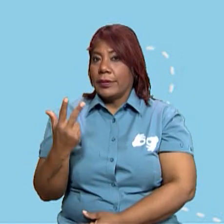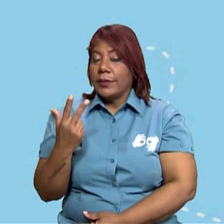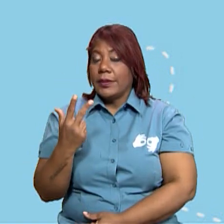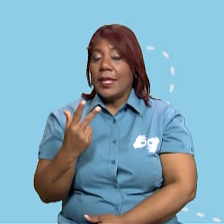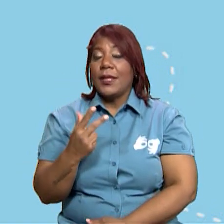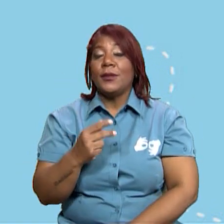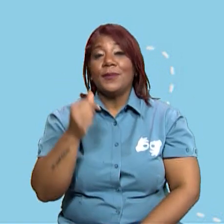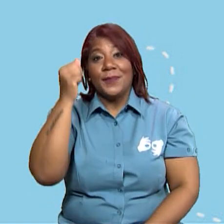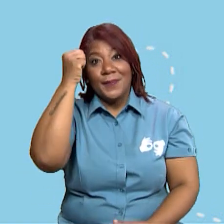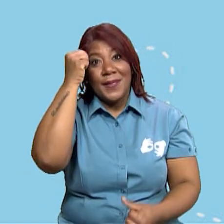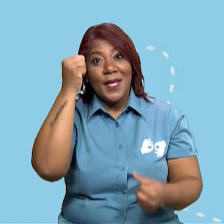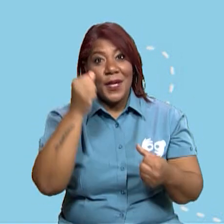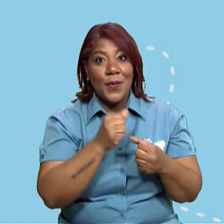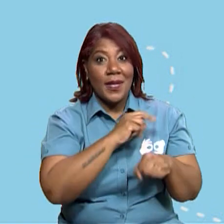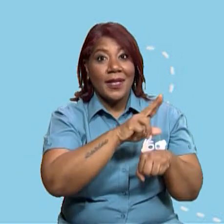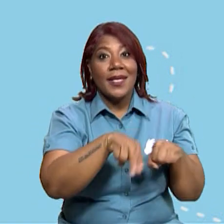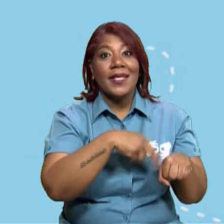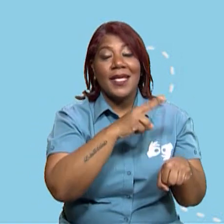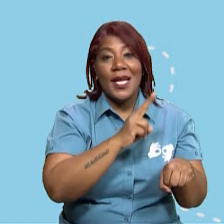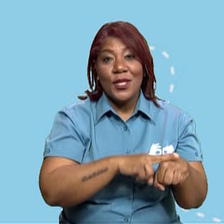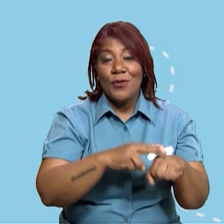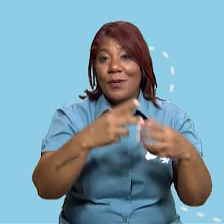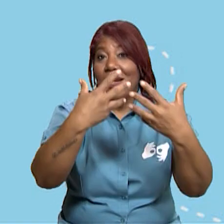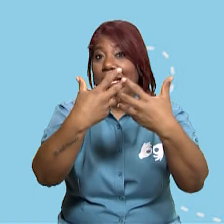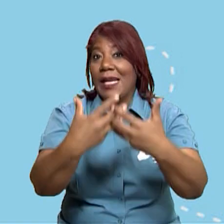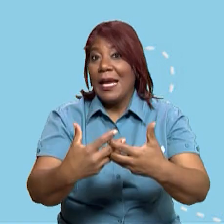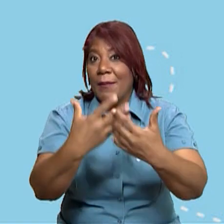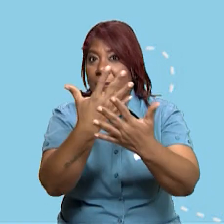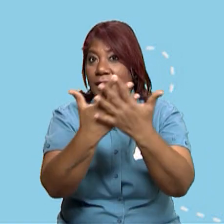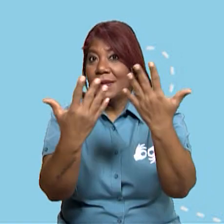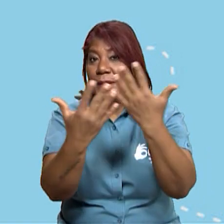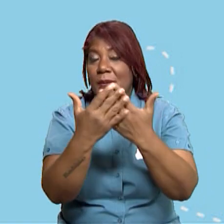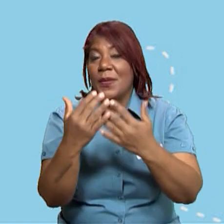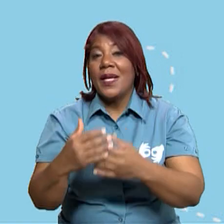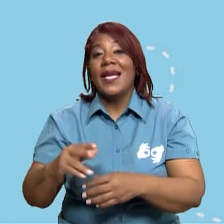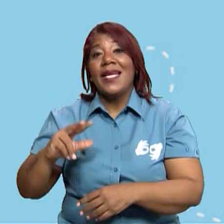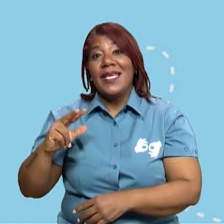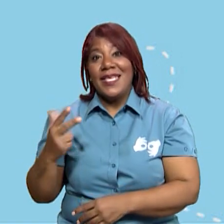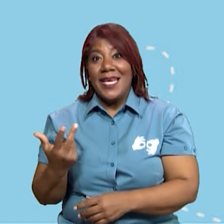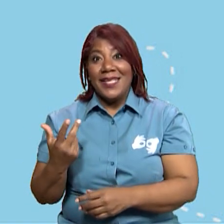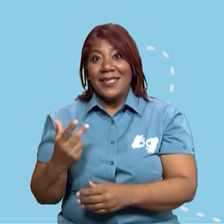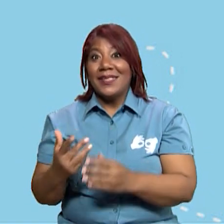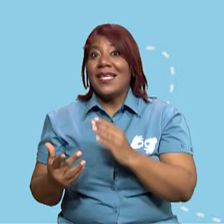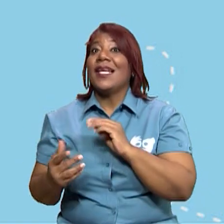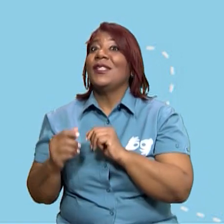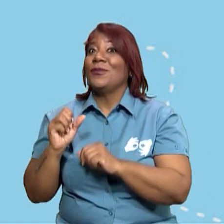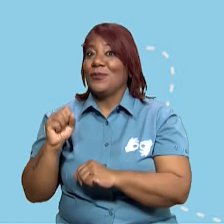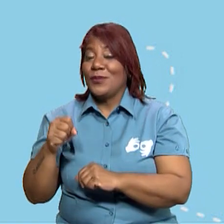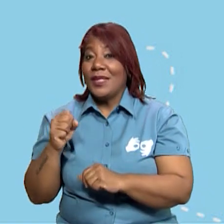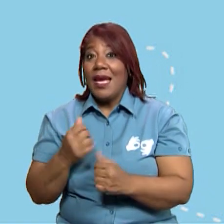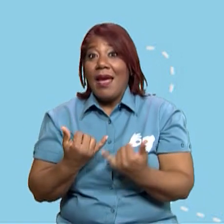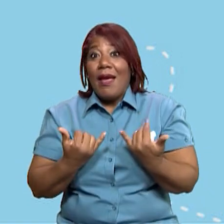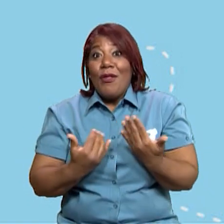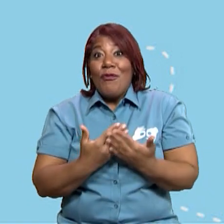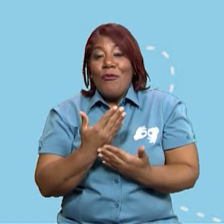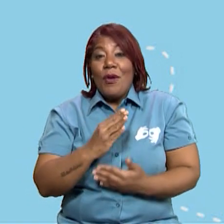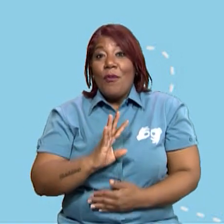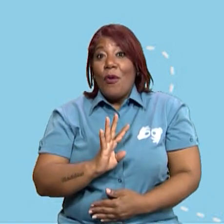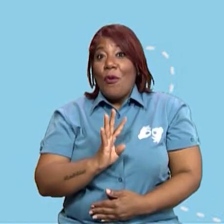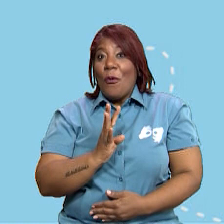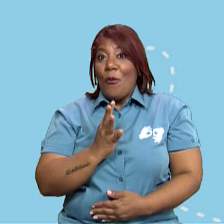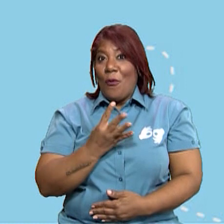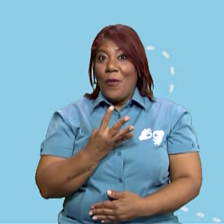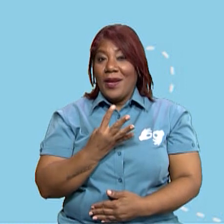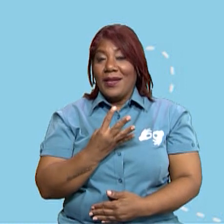primario, ¿a qué se dedicaba? El secundario, terciario y que ya tenemos uno, un cuarto que se llama el